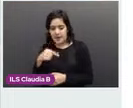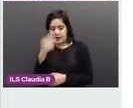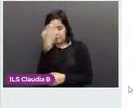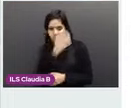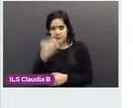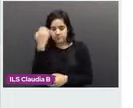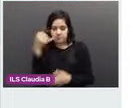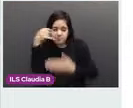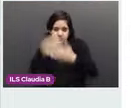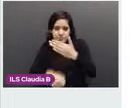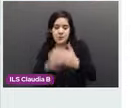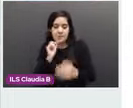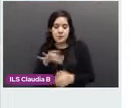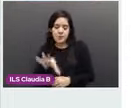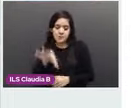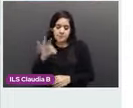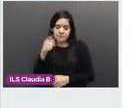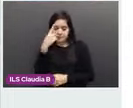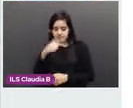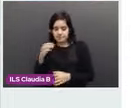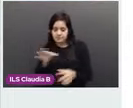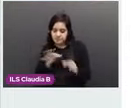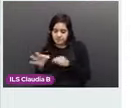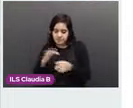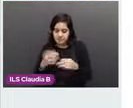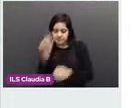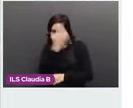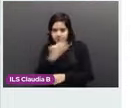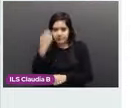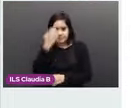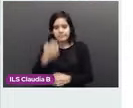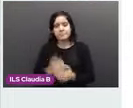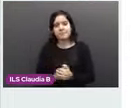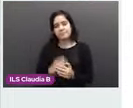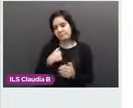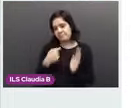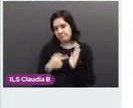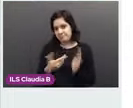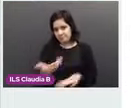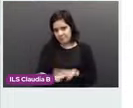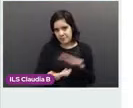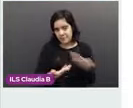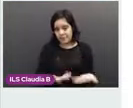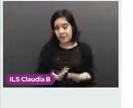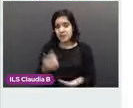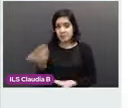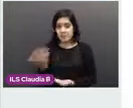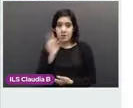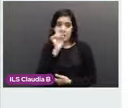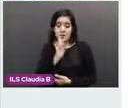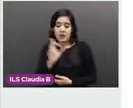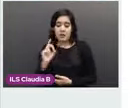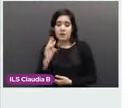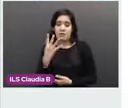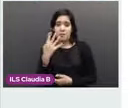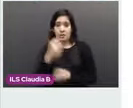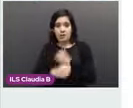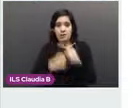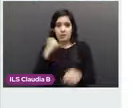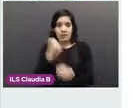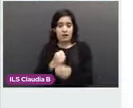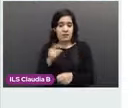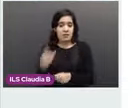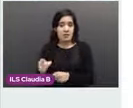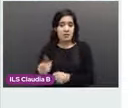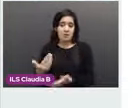Y bueno, ese fue el caso clínico que les quería compartir. Ella es una paciente joven, 34 años de edad, sin factores